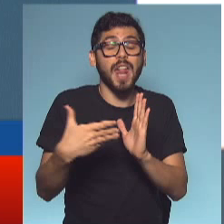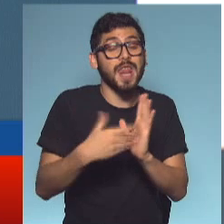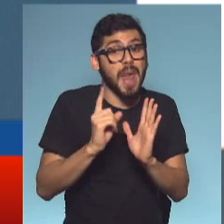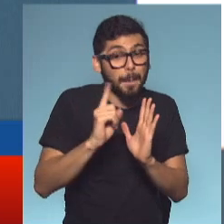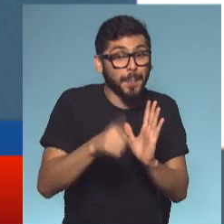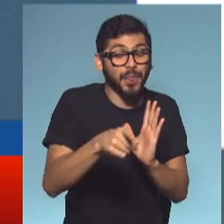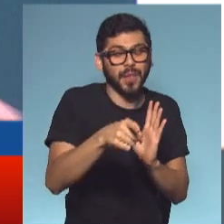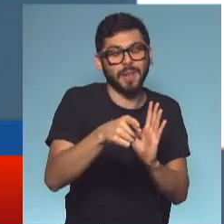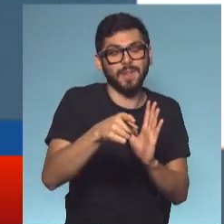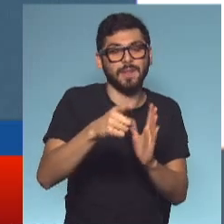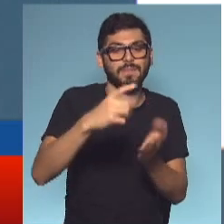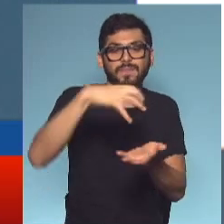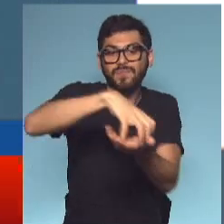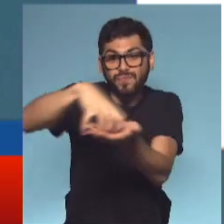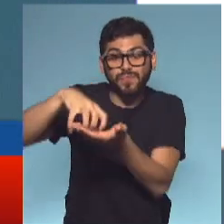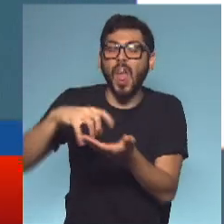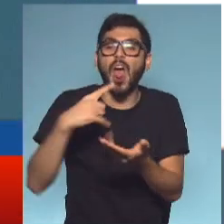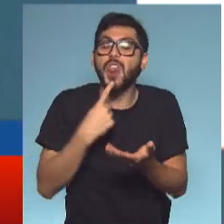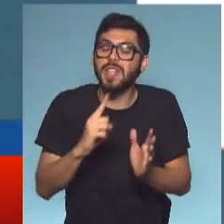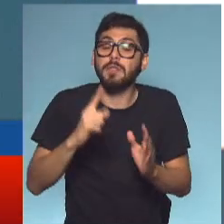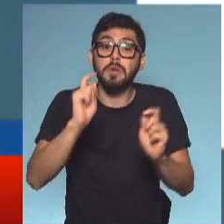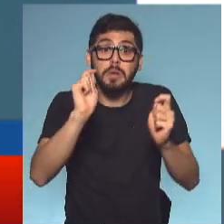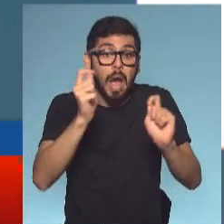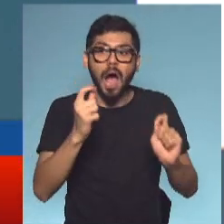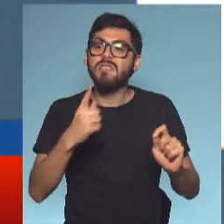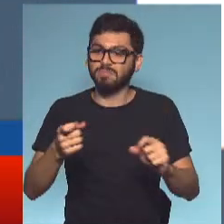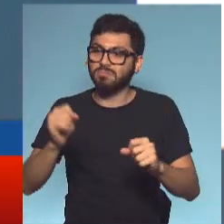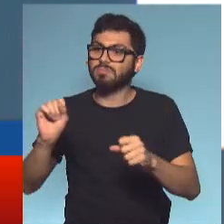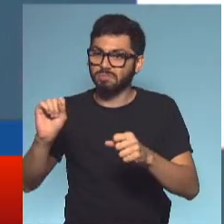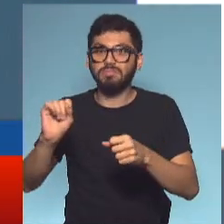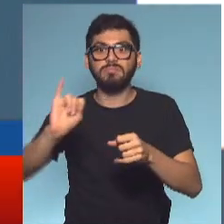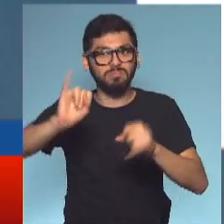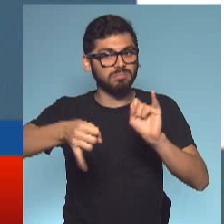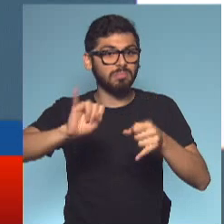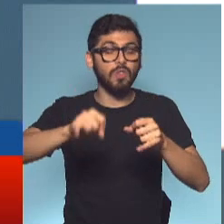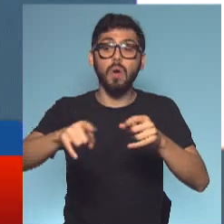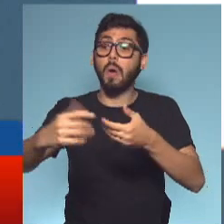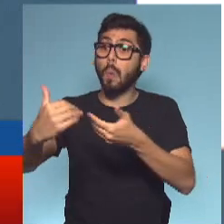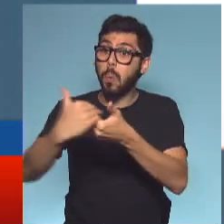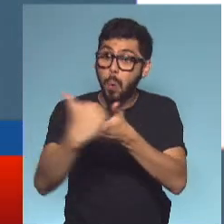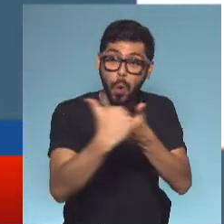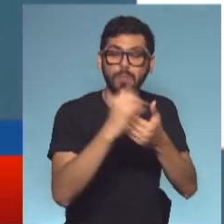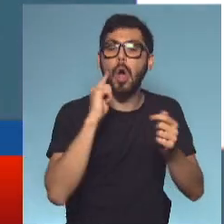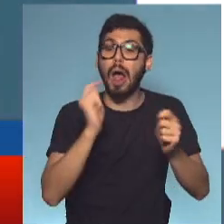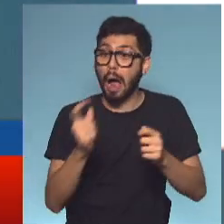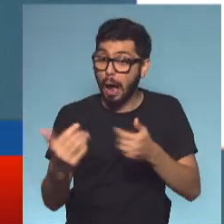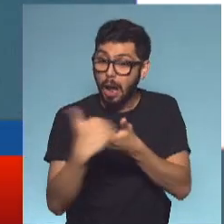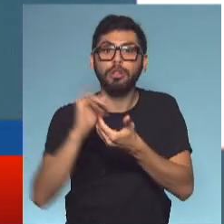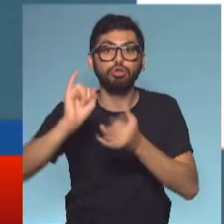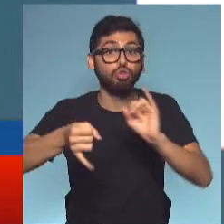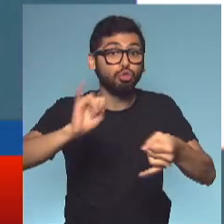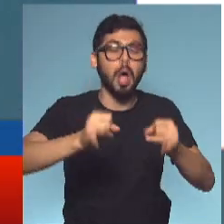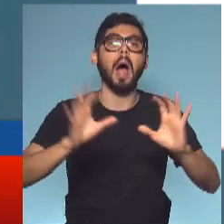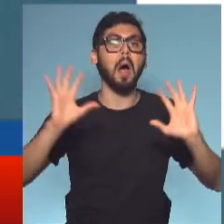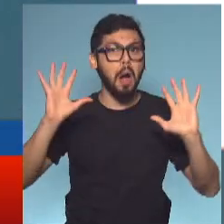la Cámara de Diputados, sí. Con estas modificaciones alcanzaban para traer algunos votos de bloques provinciales y aprobar esta ley, que igualmente tenía que volver al